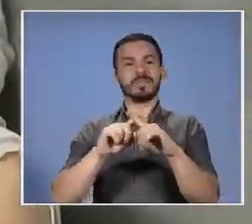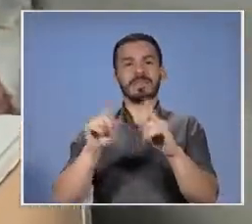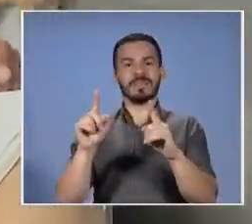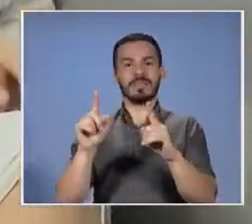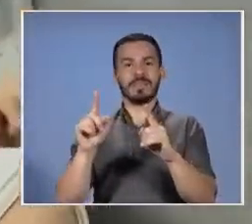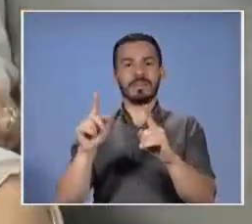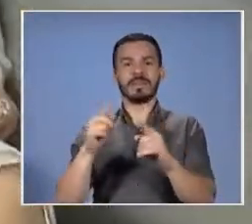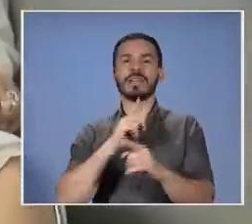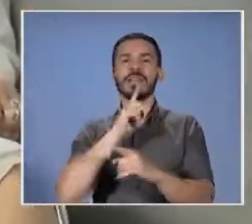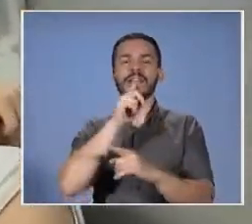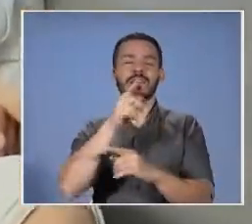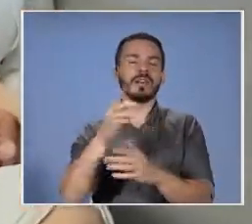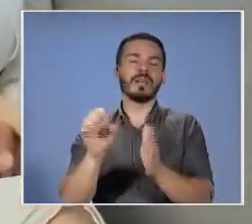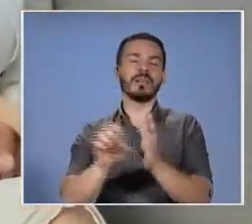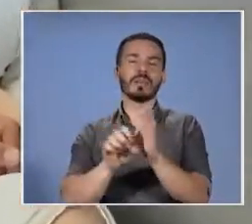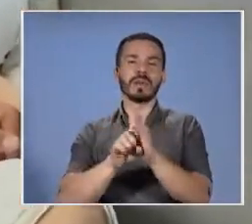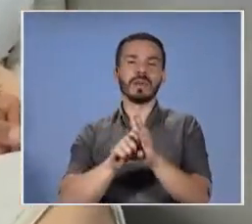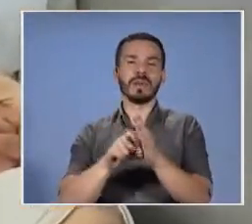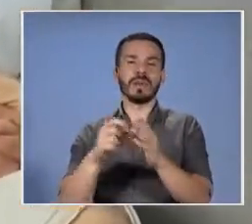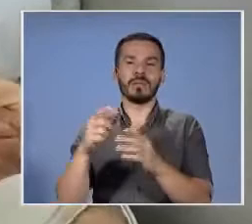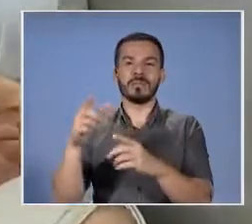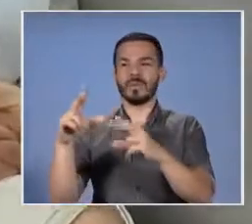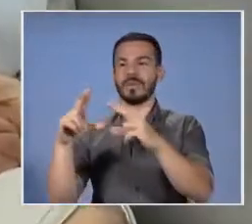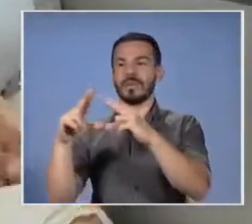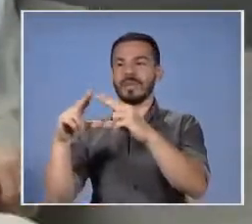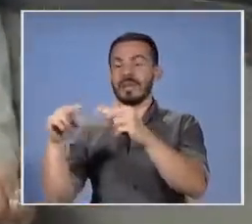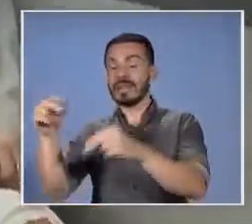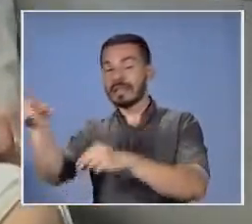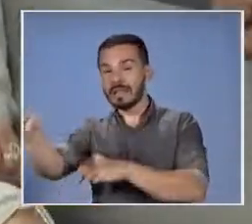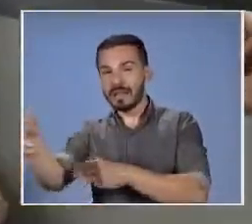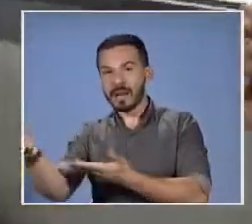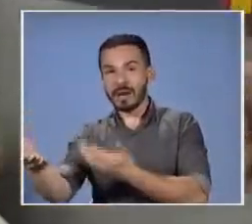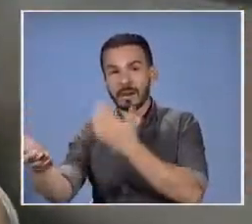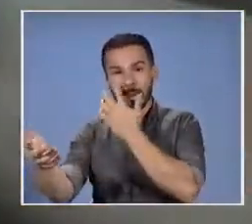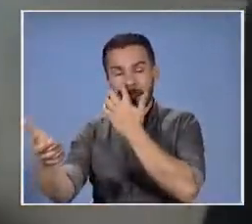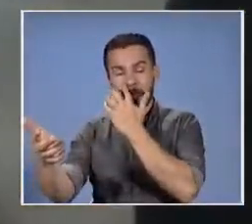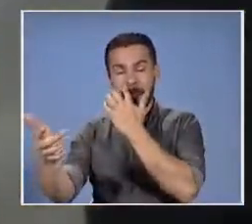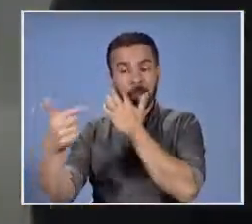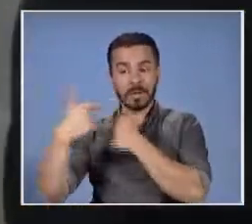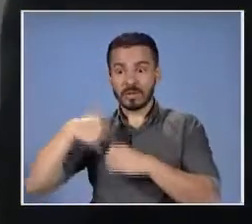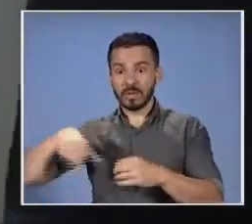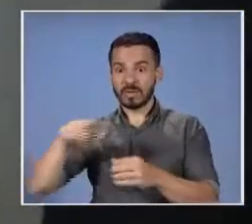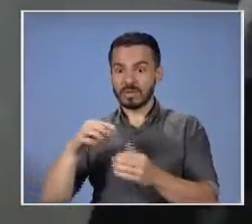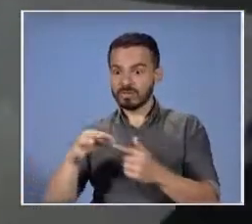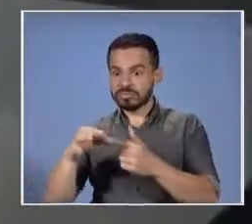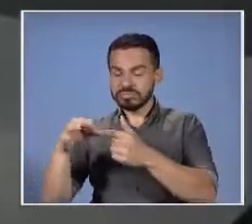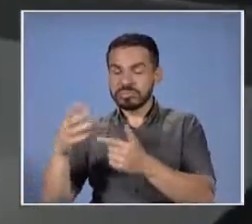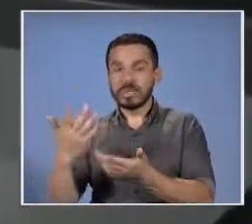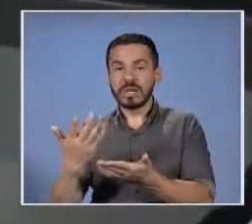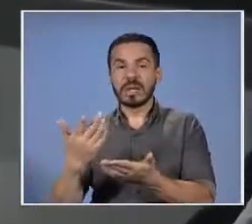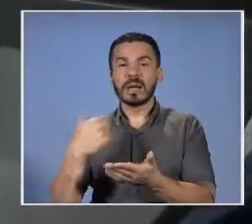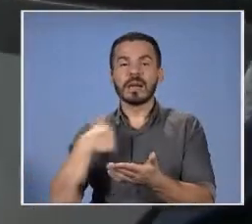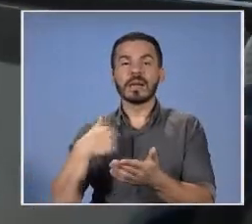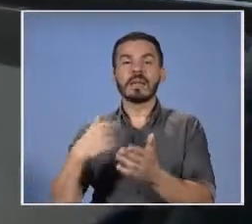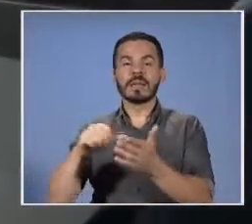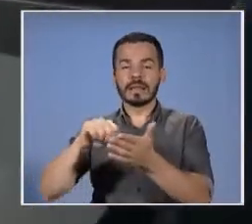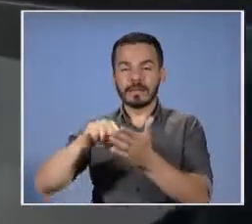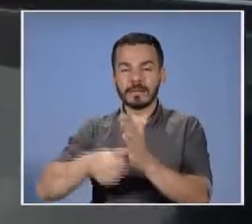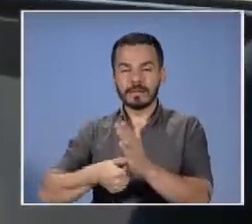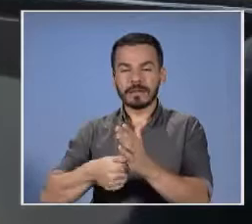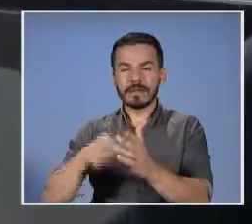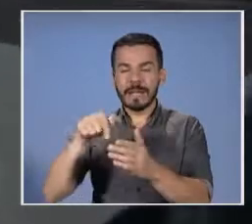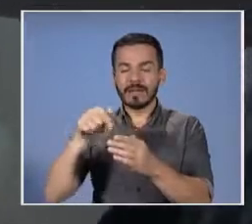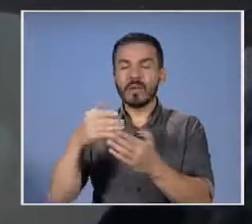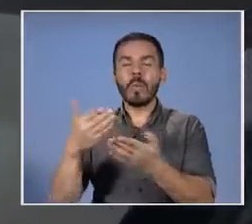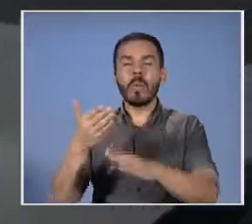lamentablemente, la realidad, por ejemplo, de nuestro vecino del norte y que nos destaca desde el punto de vista de esa, diría yo,